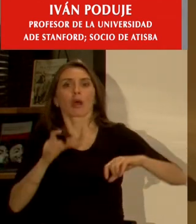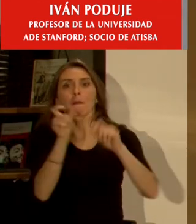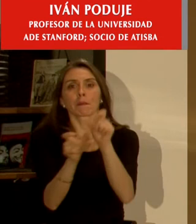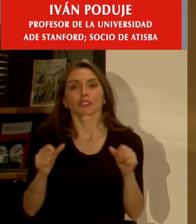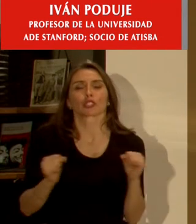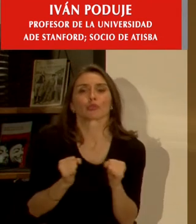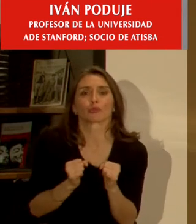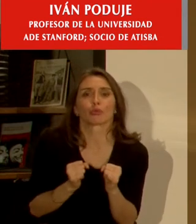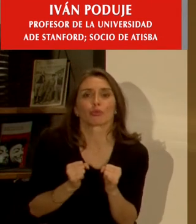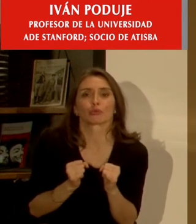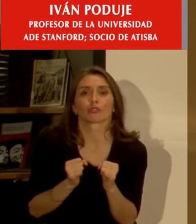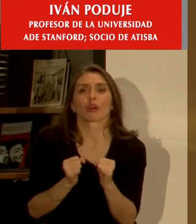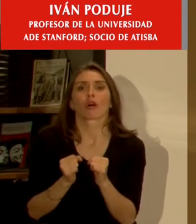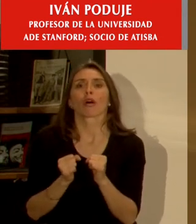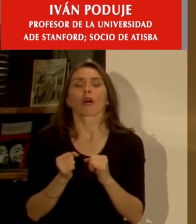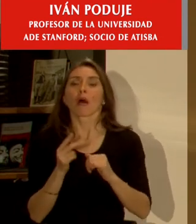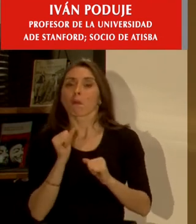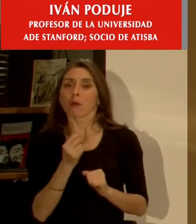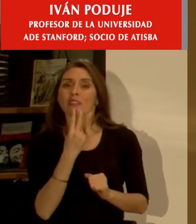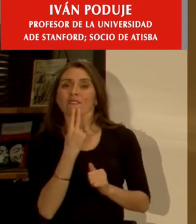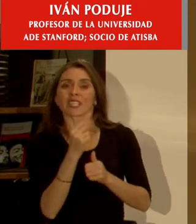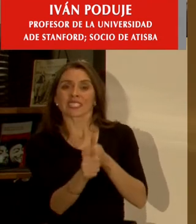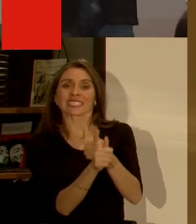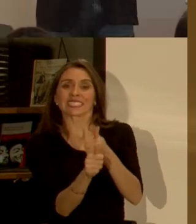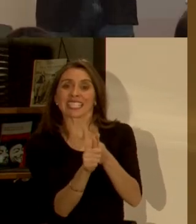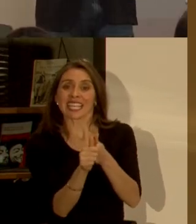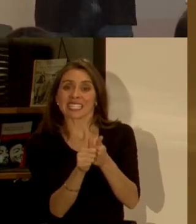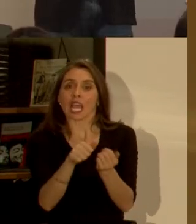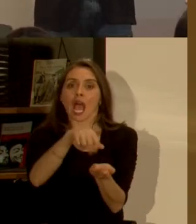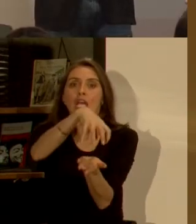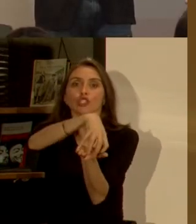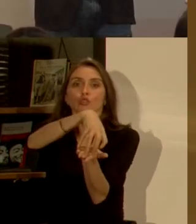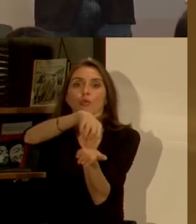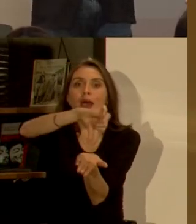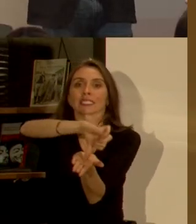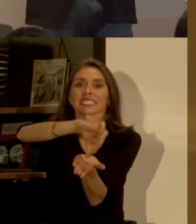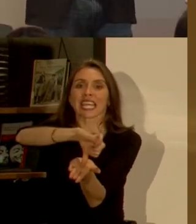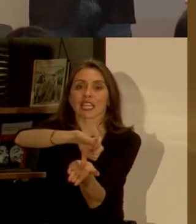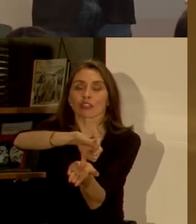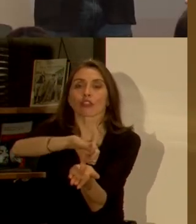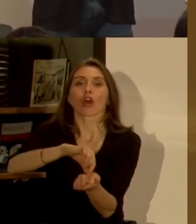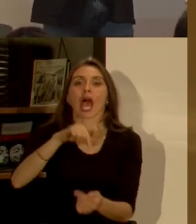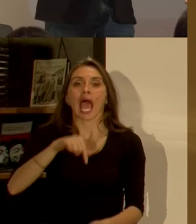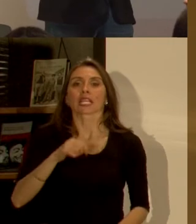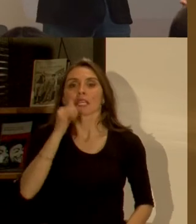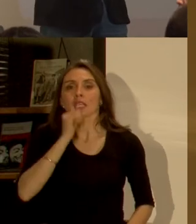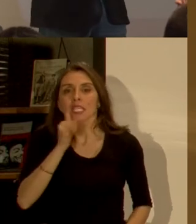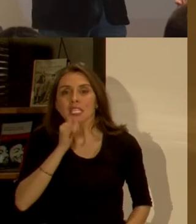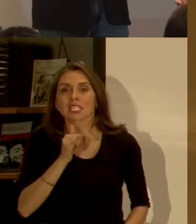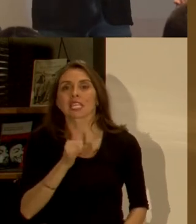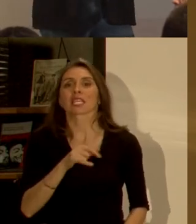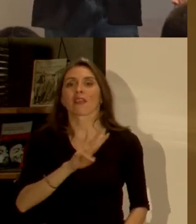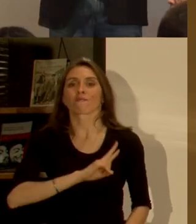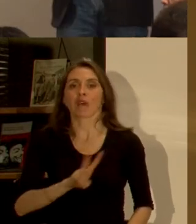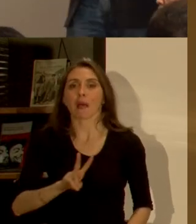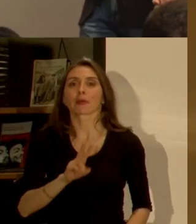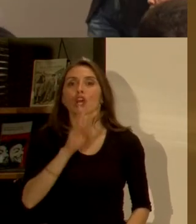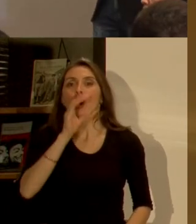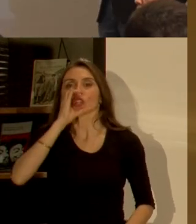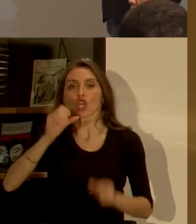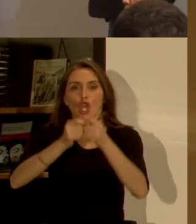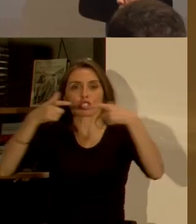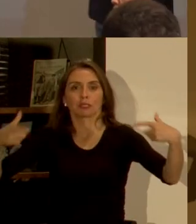al control de accesos puede vivir masivamente en los centros de las ciudades acá en Iquique en el Gran Concepción en el Gran